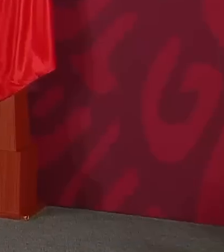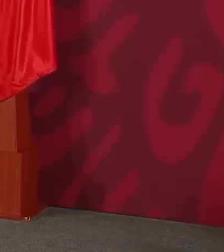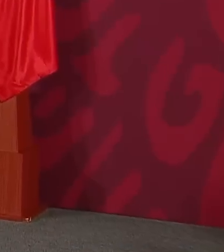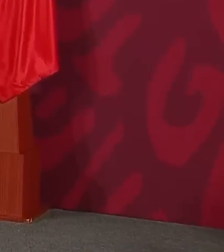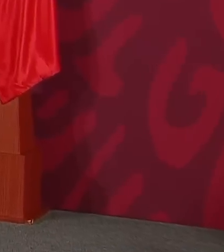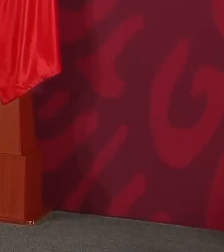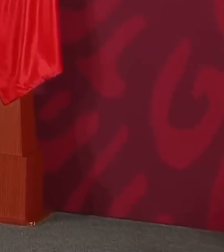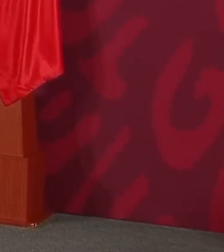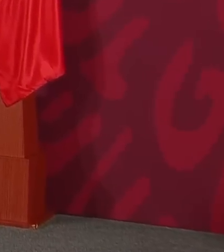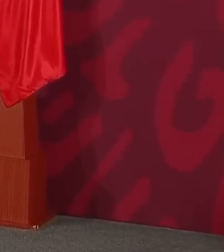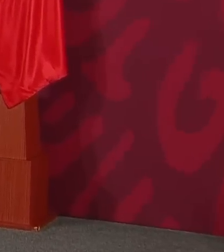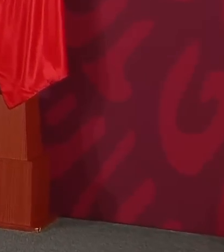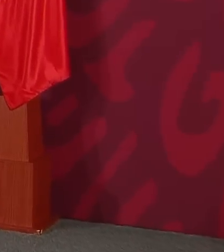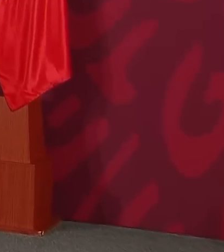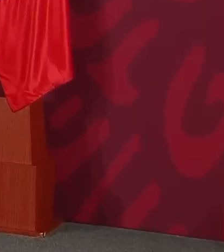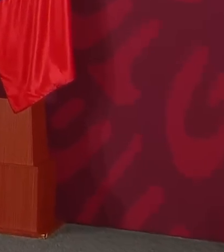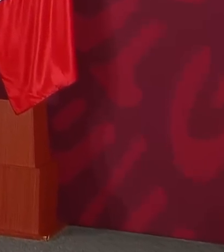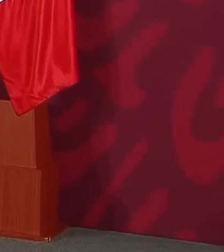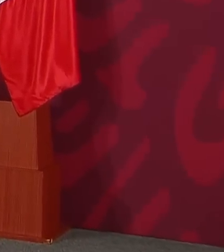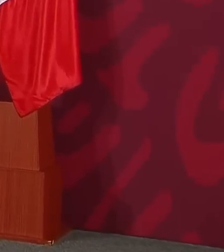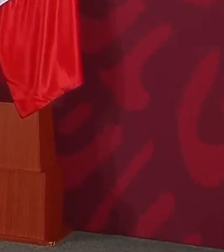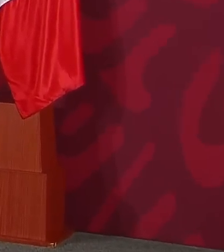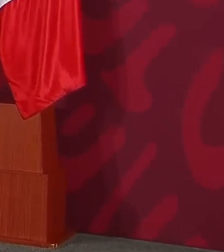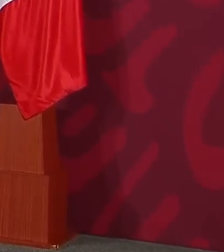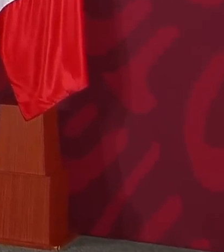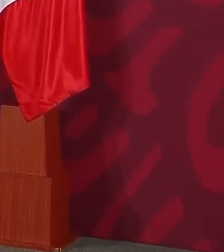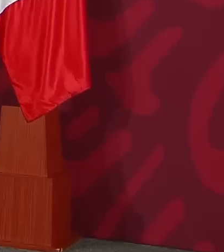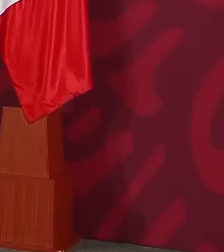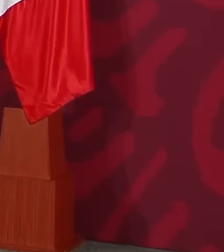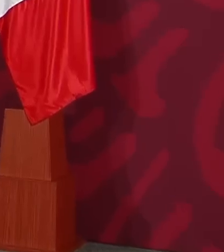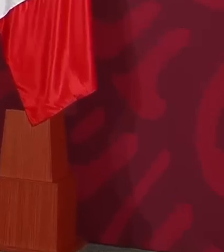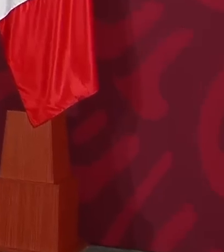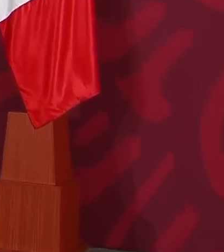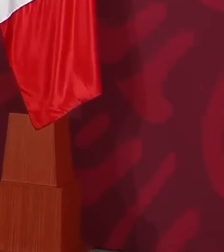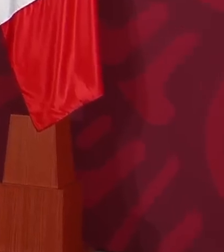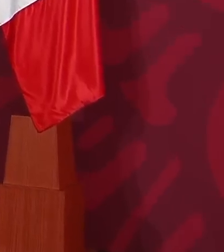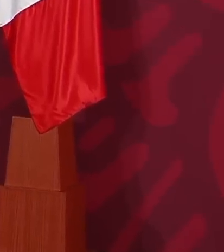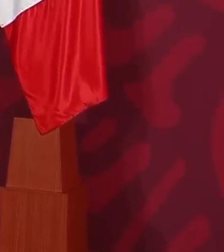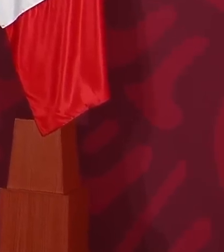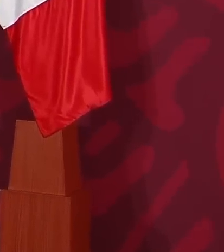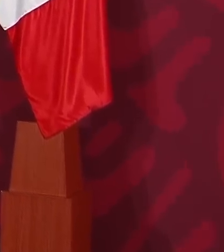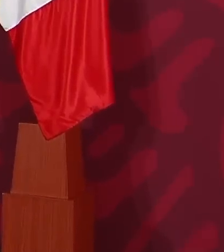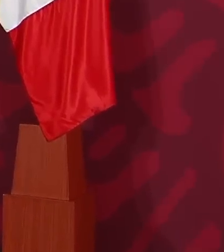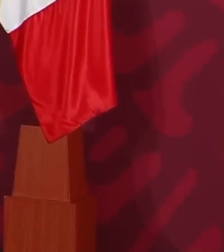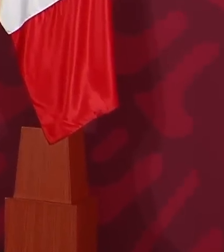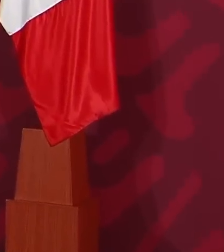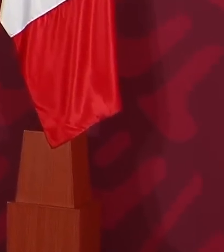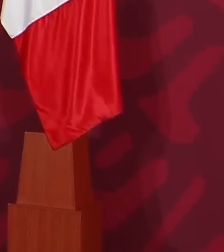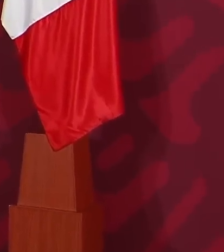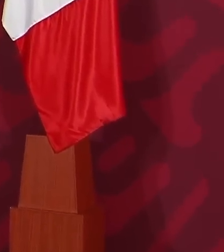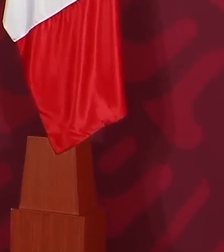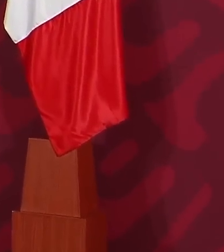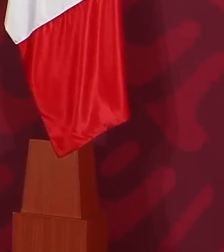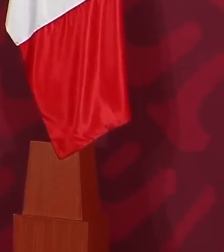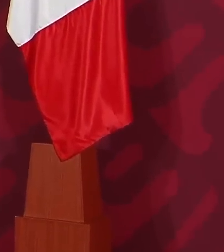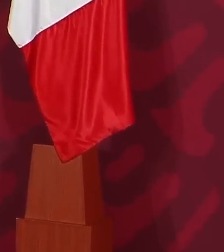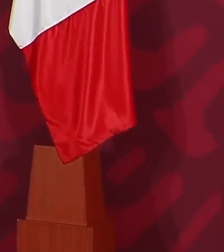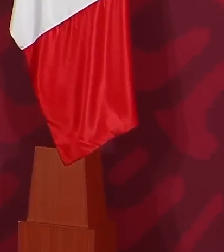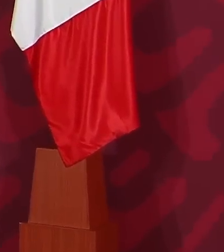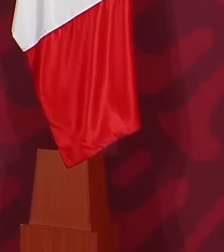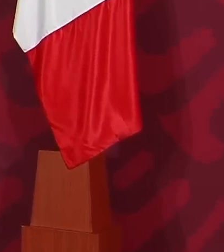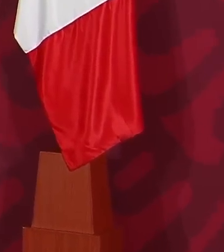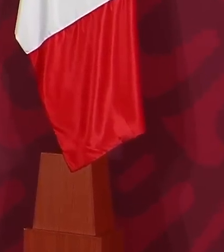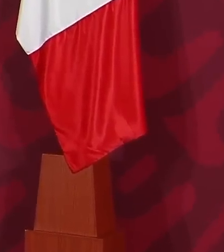eso marca la